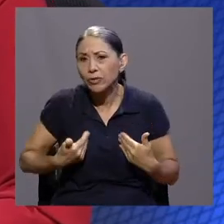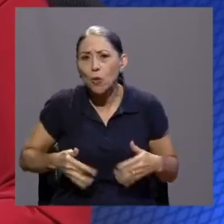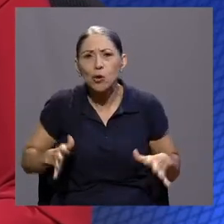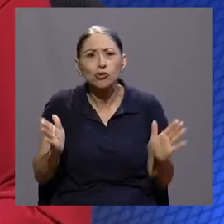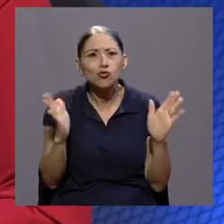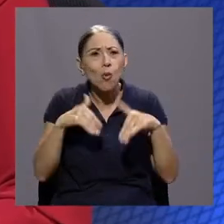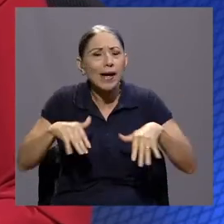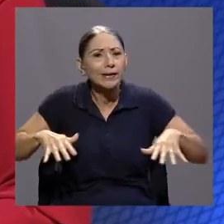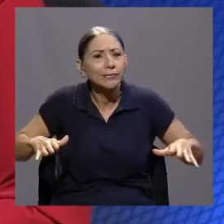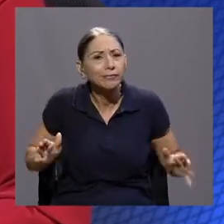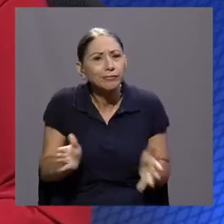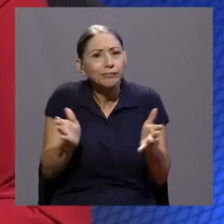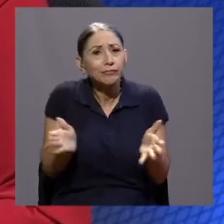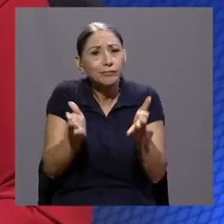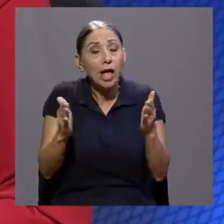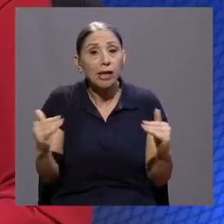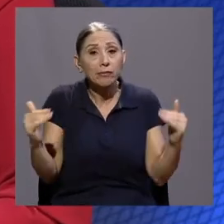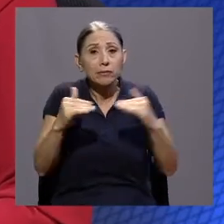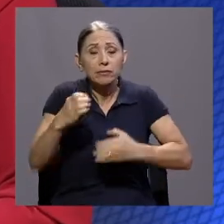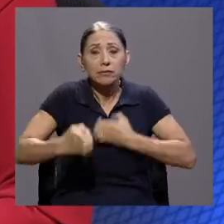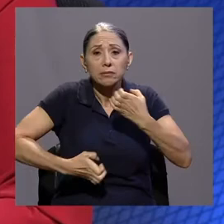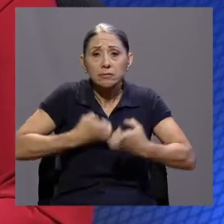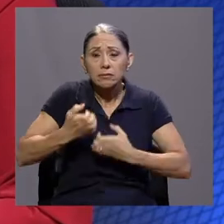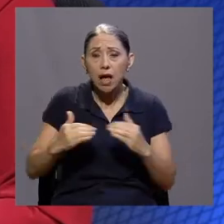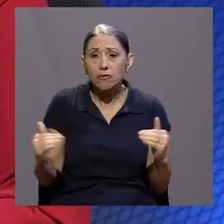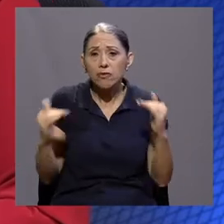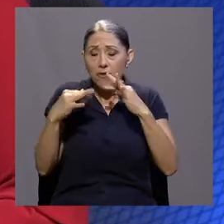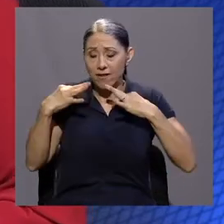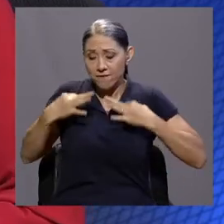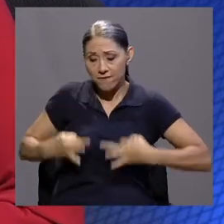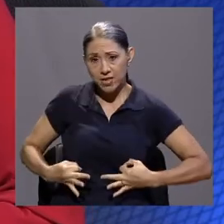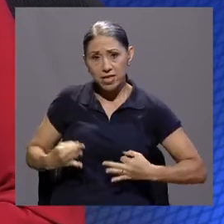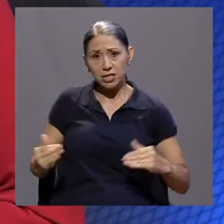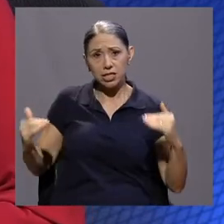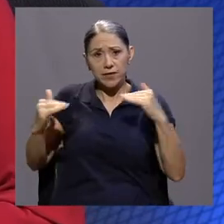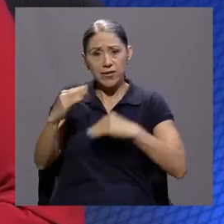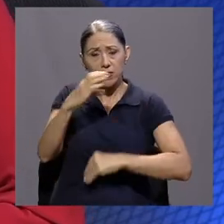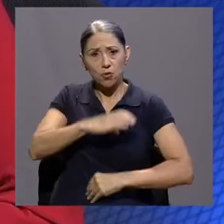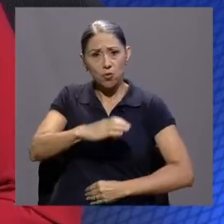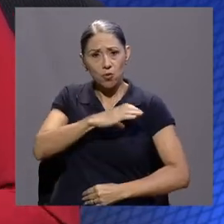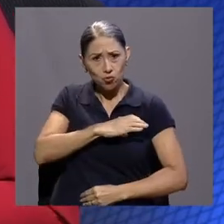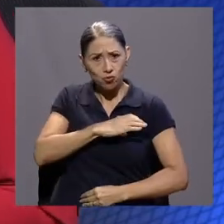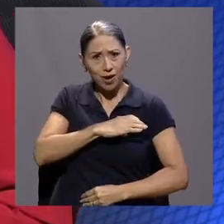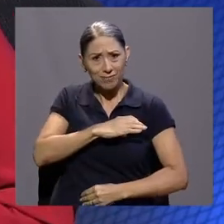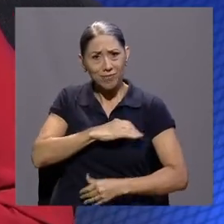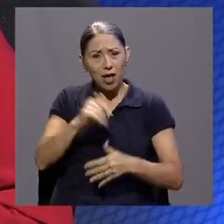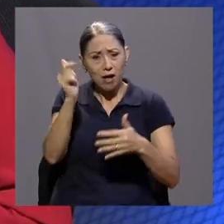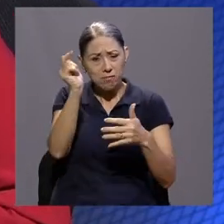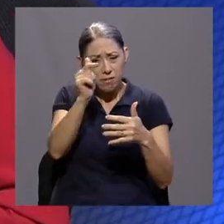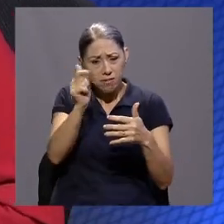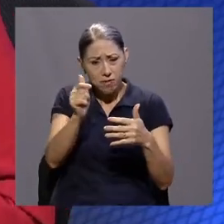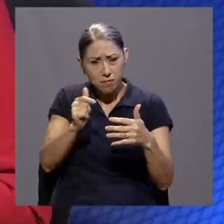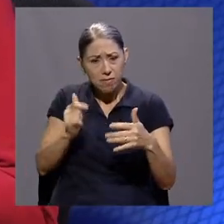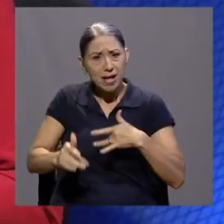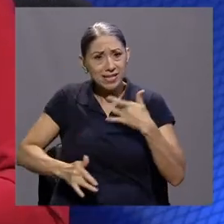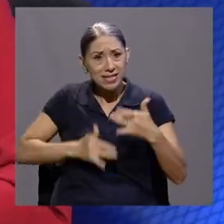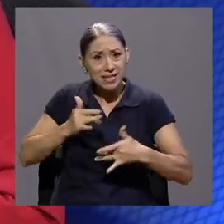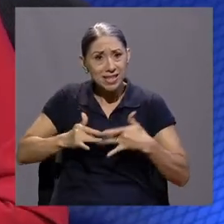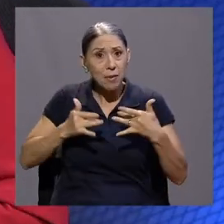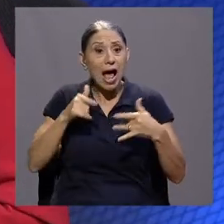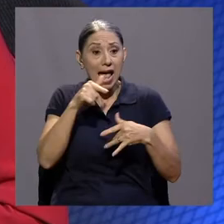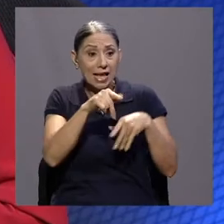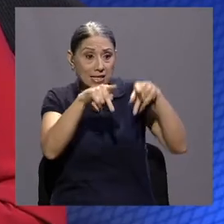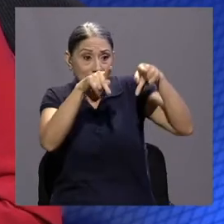emocional, físicos, a nivel conductuales que hacen que la persona ya a nivel